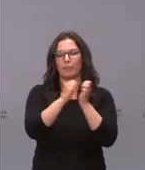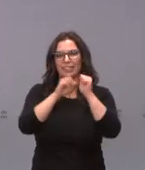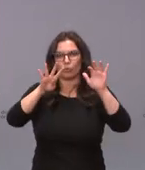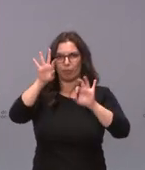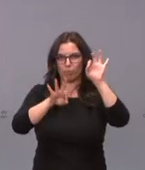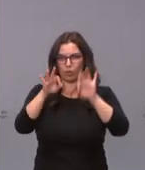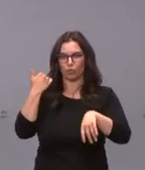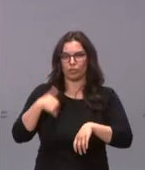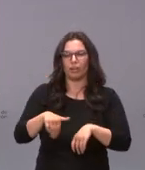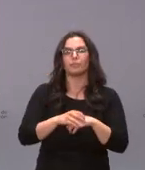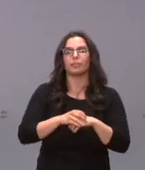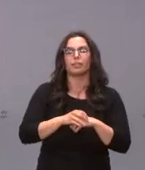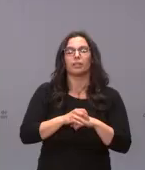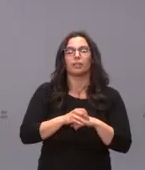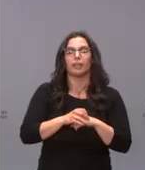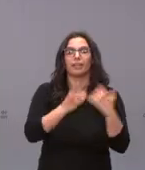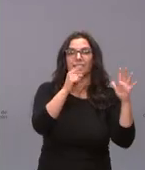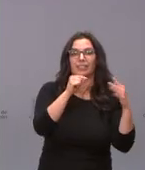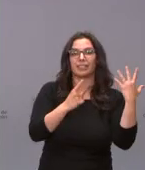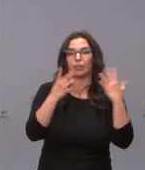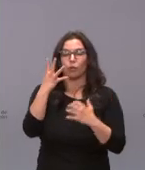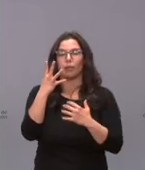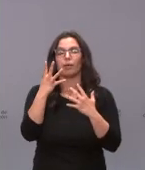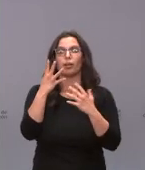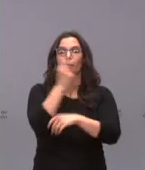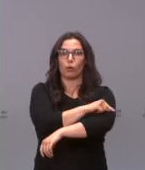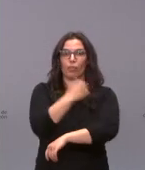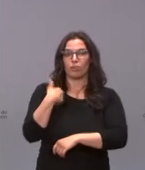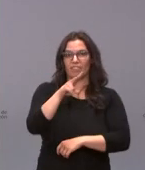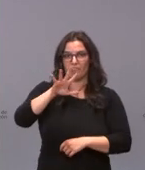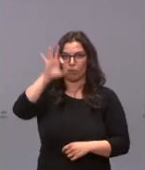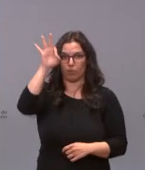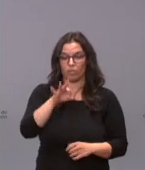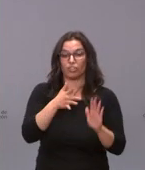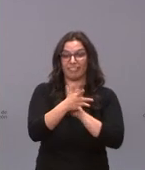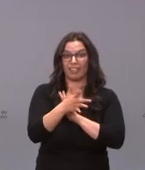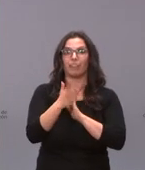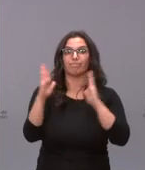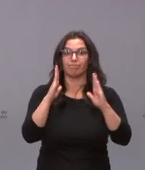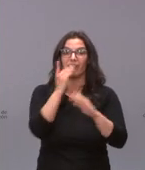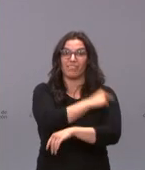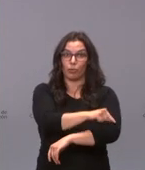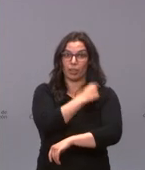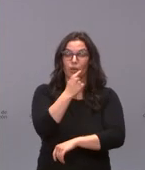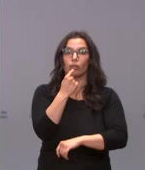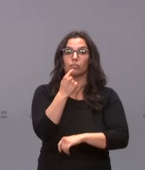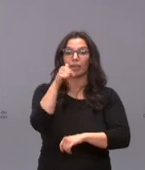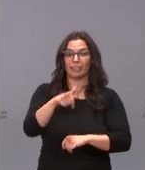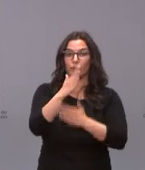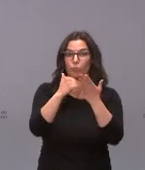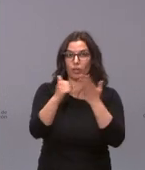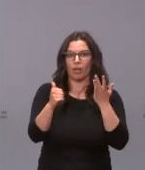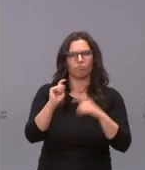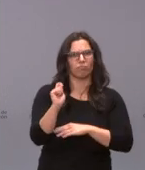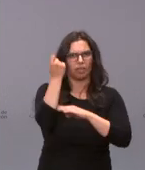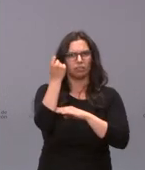60 y 69 el 25%. Es decir, la campaña de vacunación en nuestra comunidad está siendo un éxito